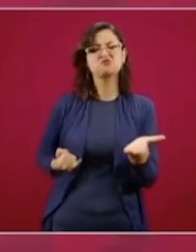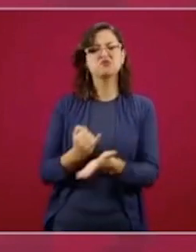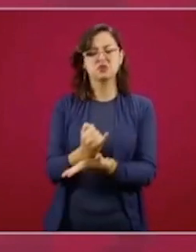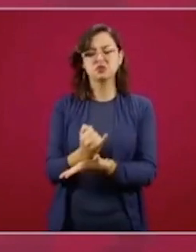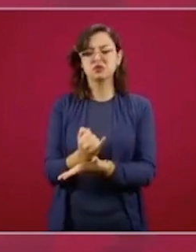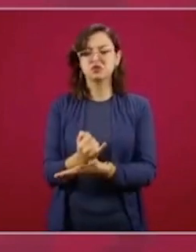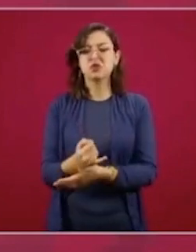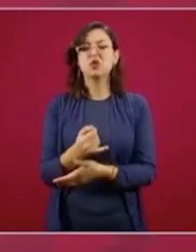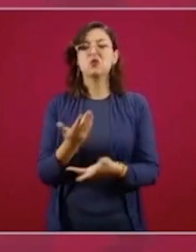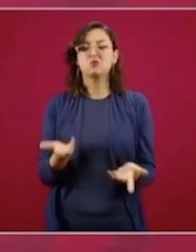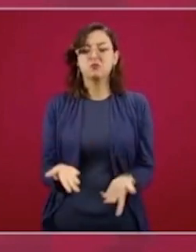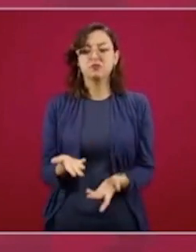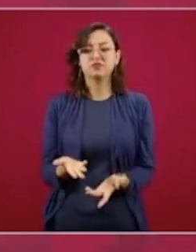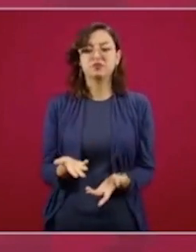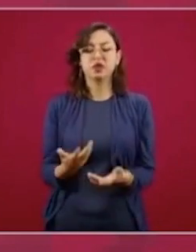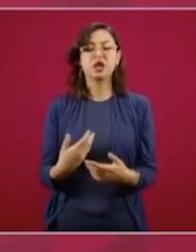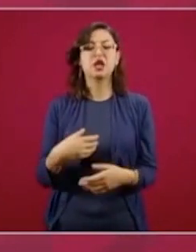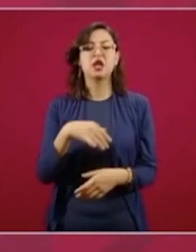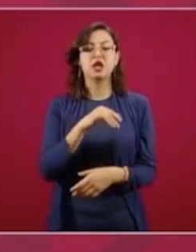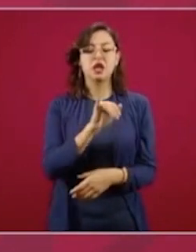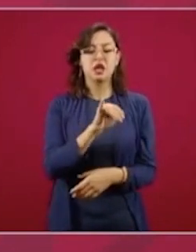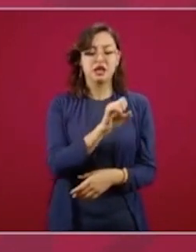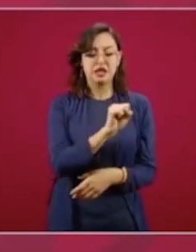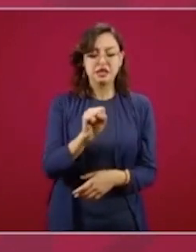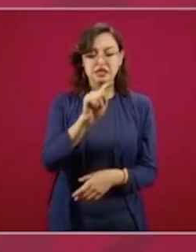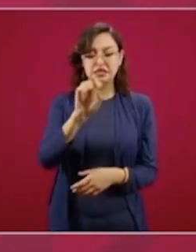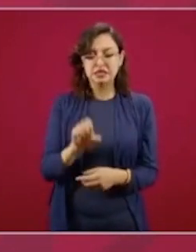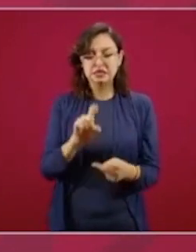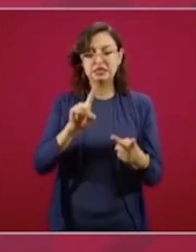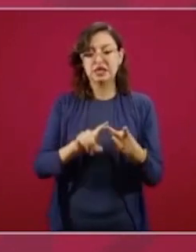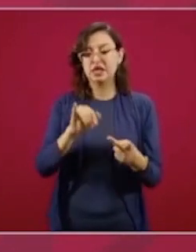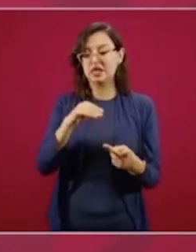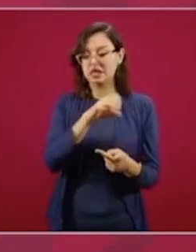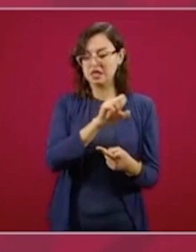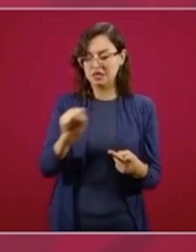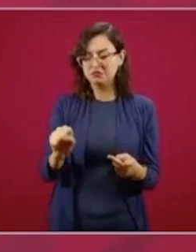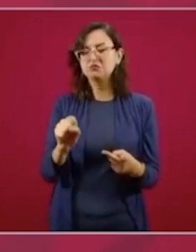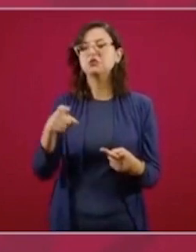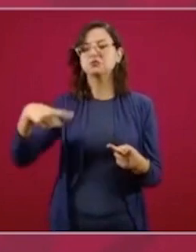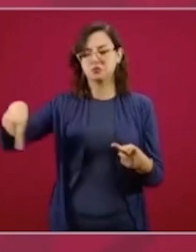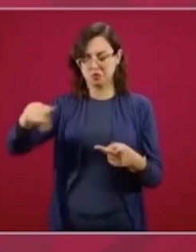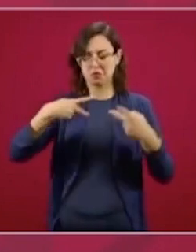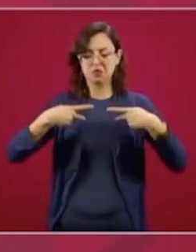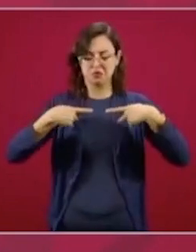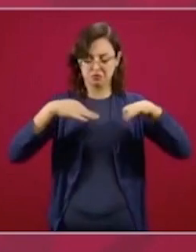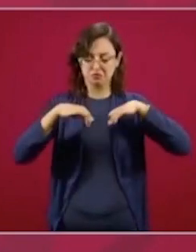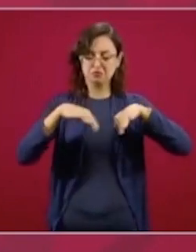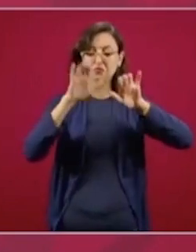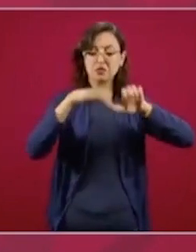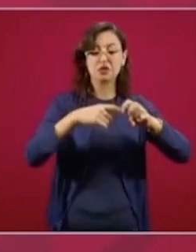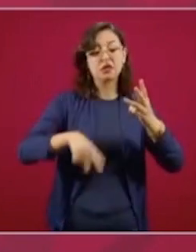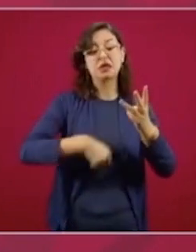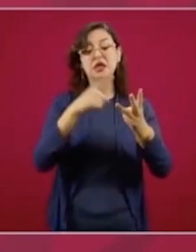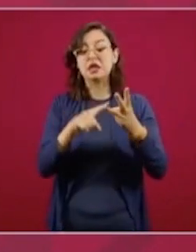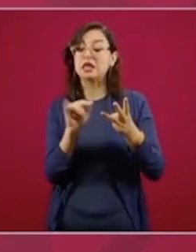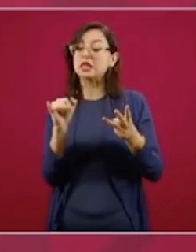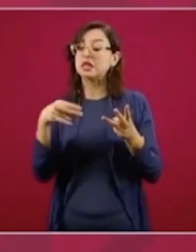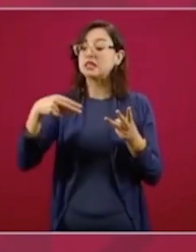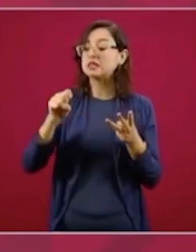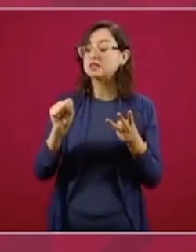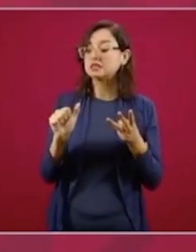atiendan a derechohabientes y que el Insabi atienda a la población que no cuenta